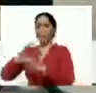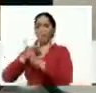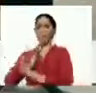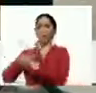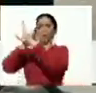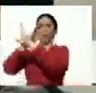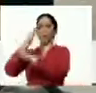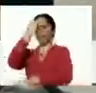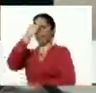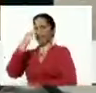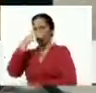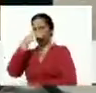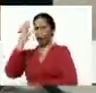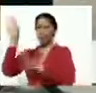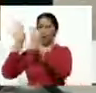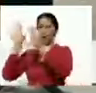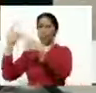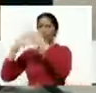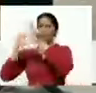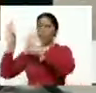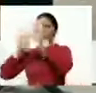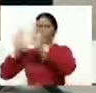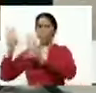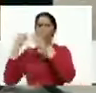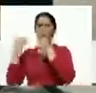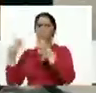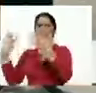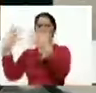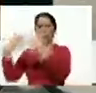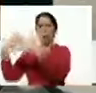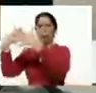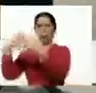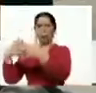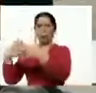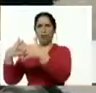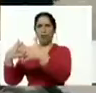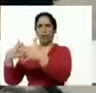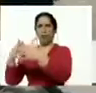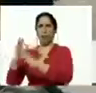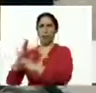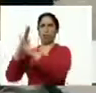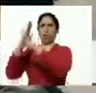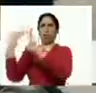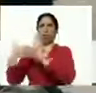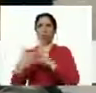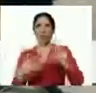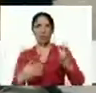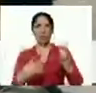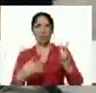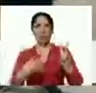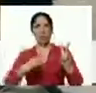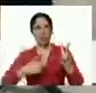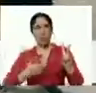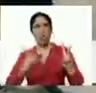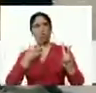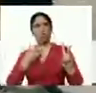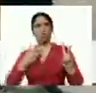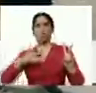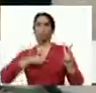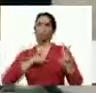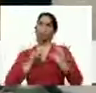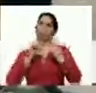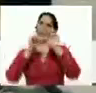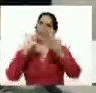países y potencias extranjeras como los de Estados Unidos y países aledaños puedan decir nosotros seguimos